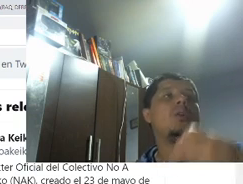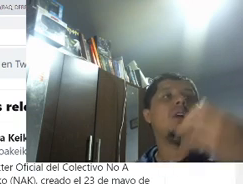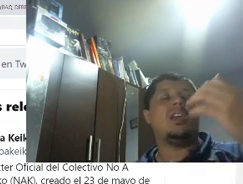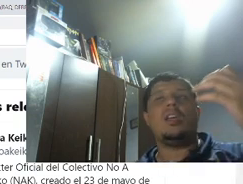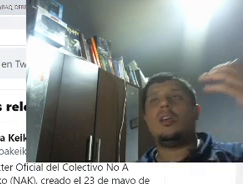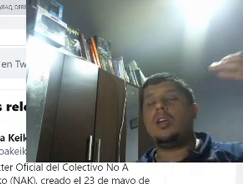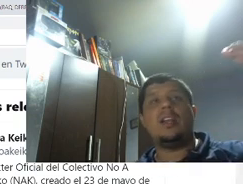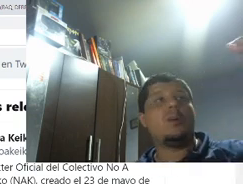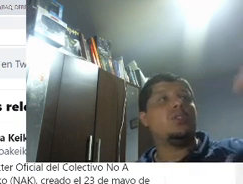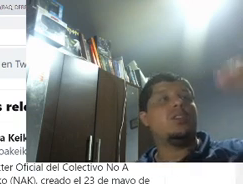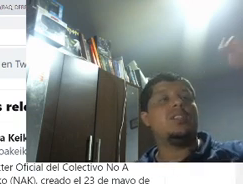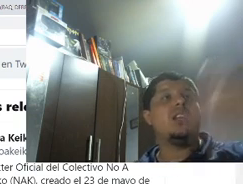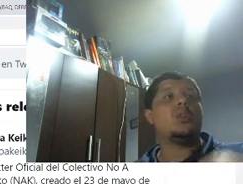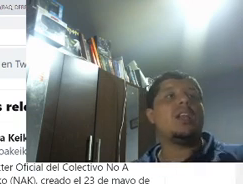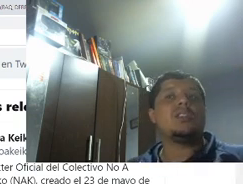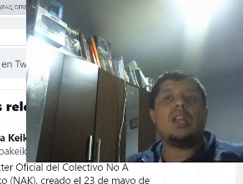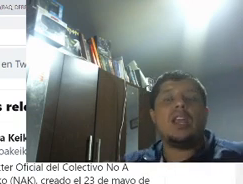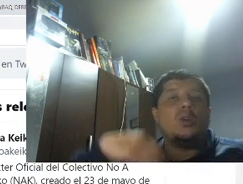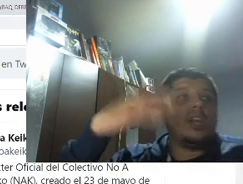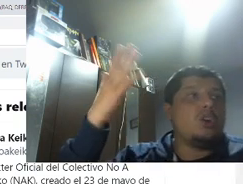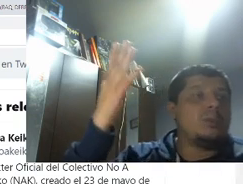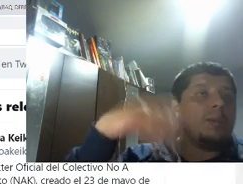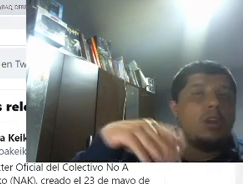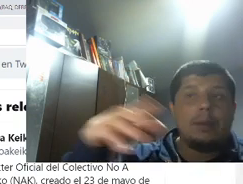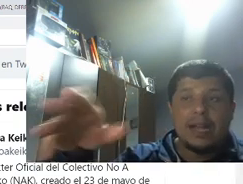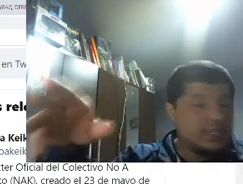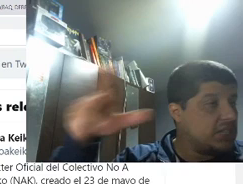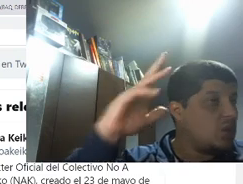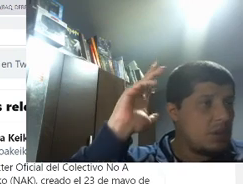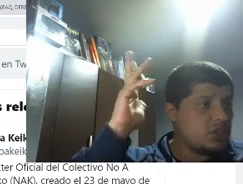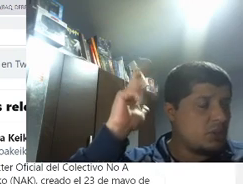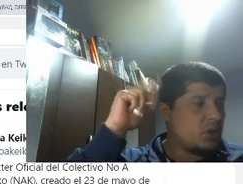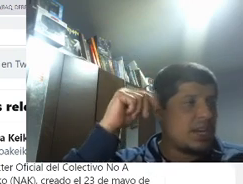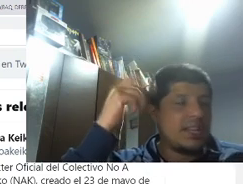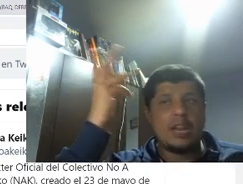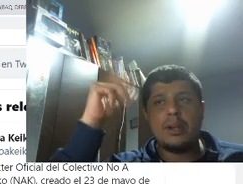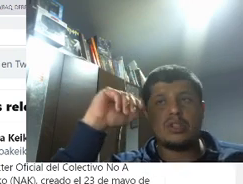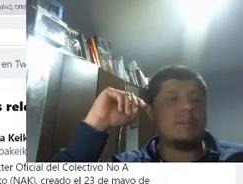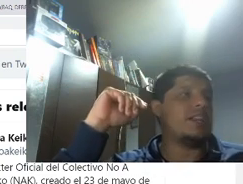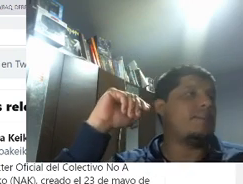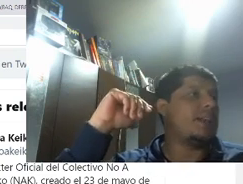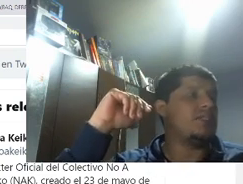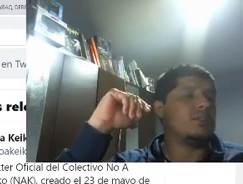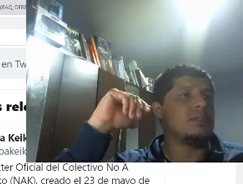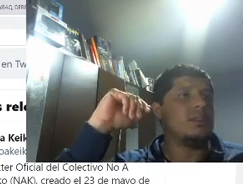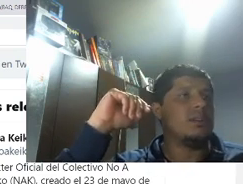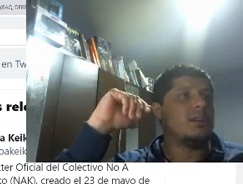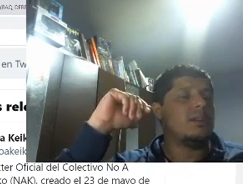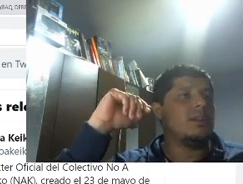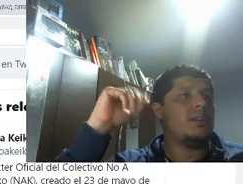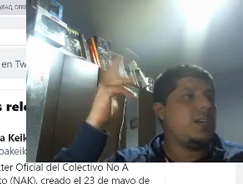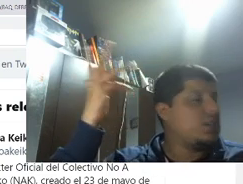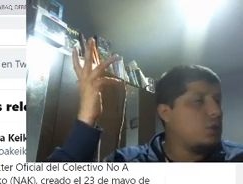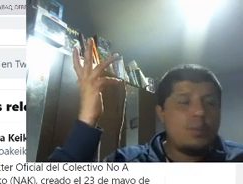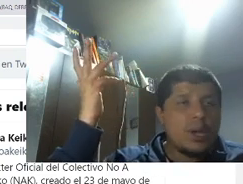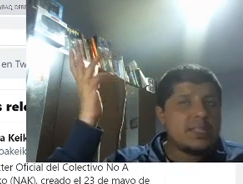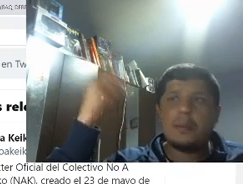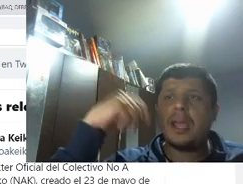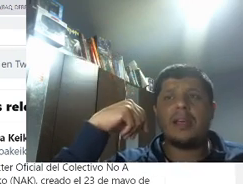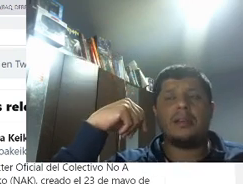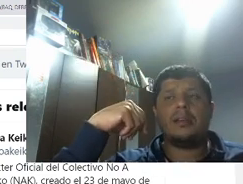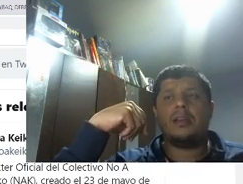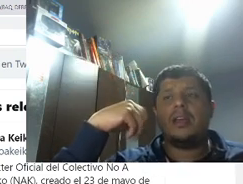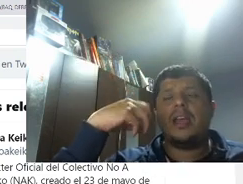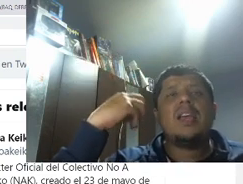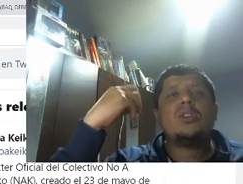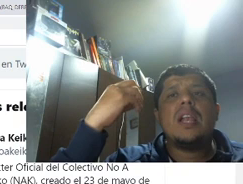lo tuvieron en las cuestiones electorales. Ahora que lo quieren obtener por la vacancia, eso es lo que más o menos deja entrever, Rosa María Palacios. Y eso no puede estar